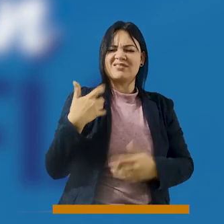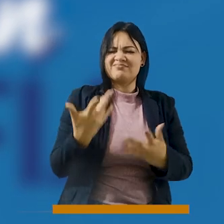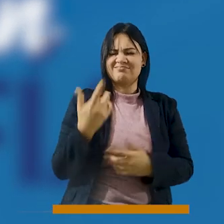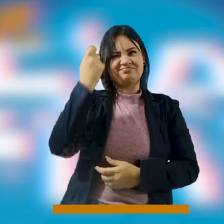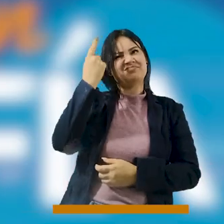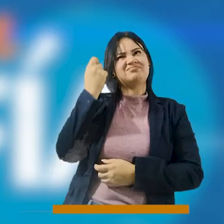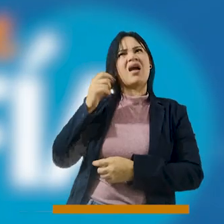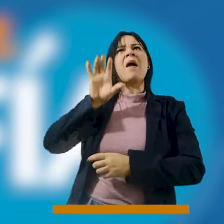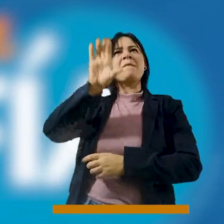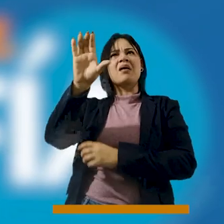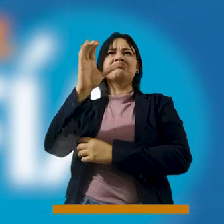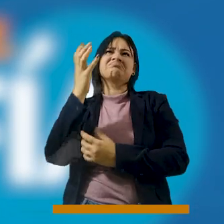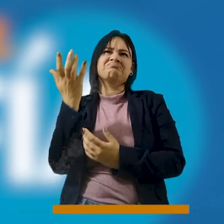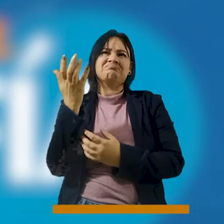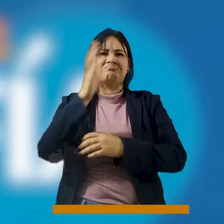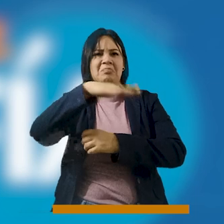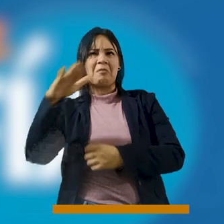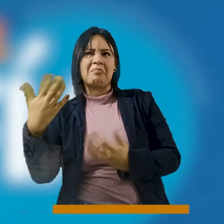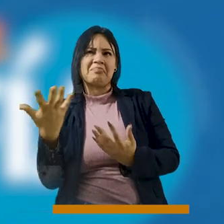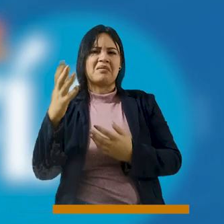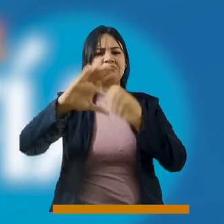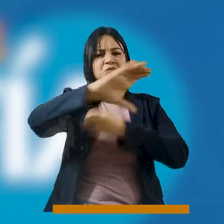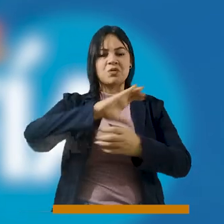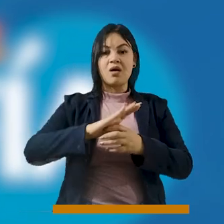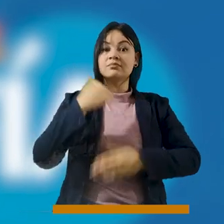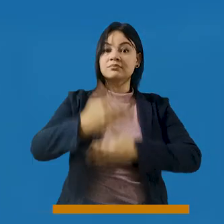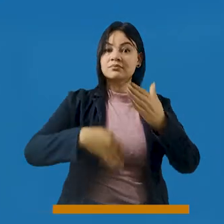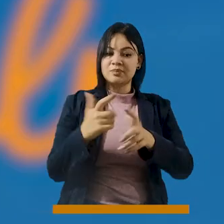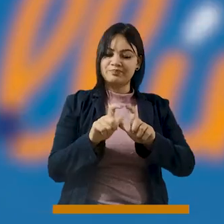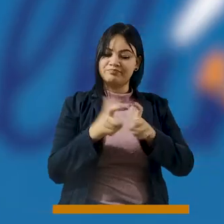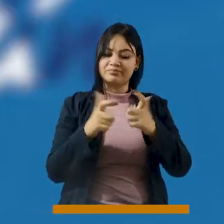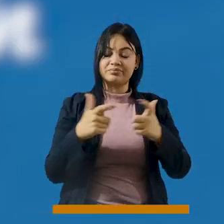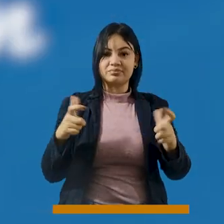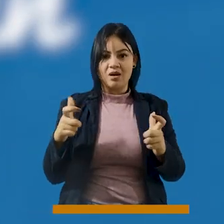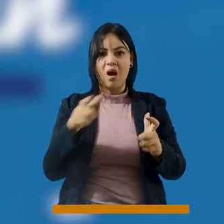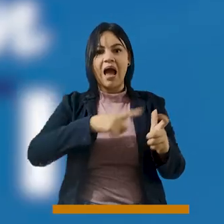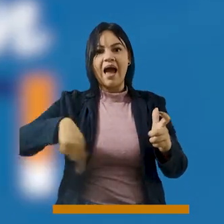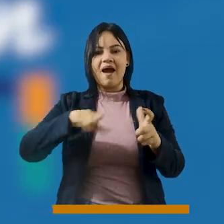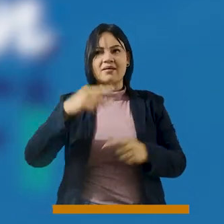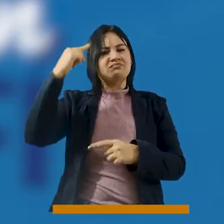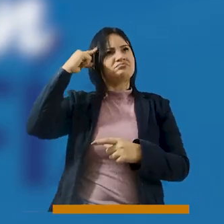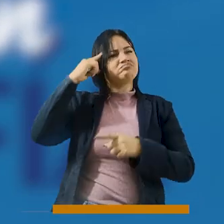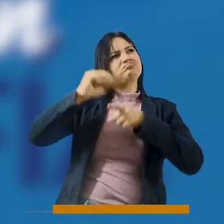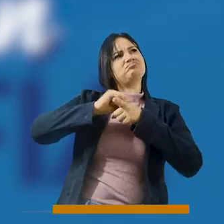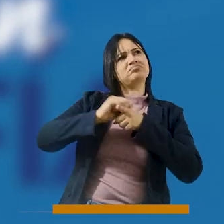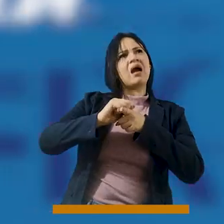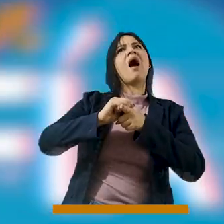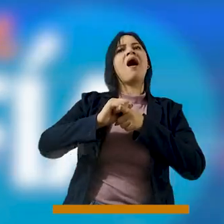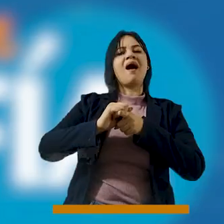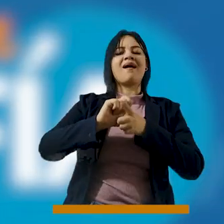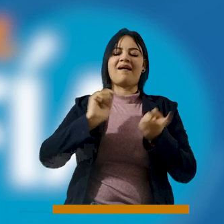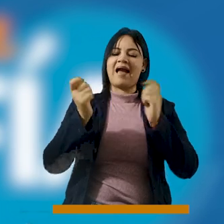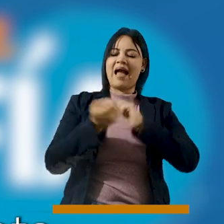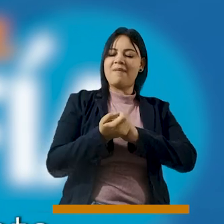a pensar el país, el departamento, la ciudad. Poco a poco fue creciendo ese movimiento y no solamente se acercó en un tanque de pensamiento, sino que logramos